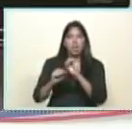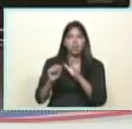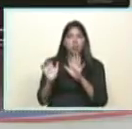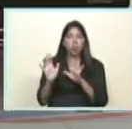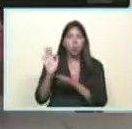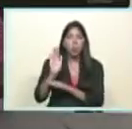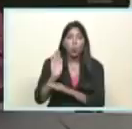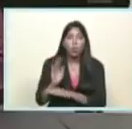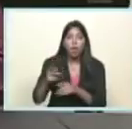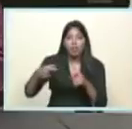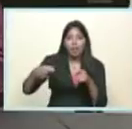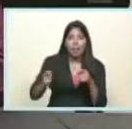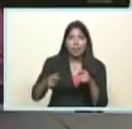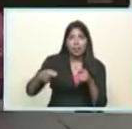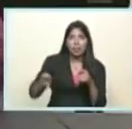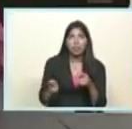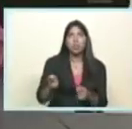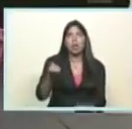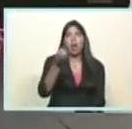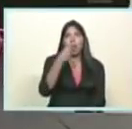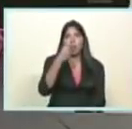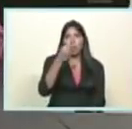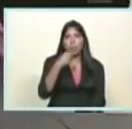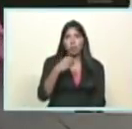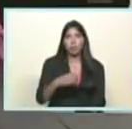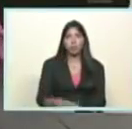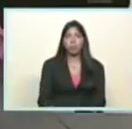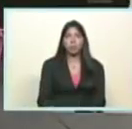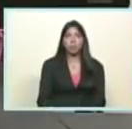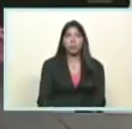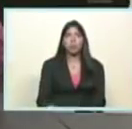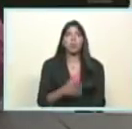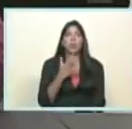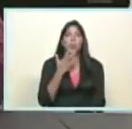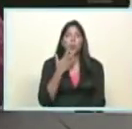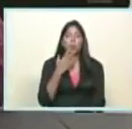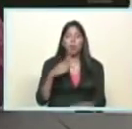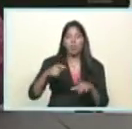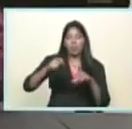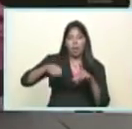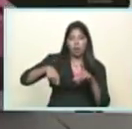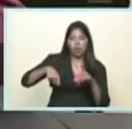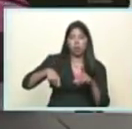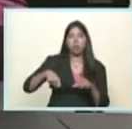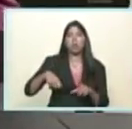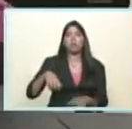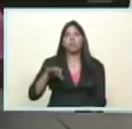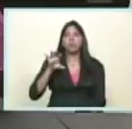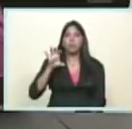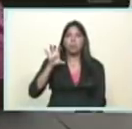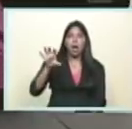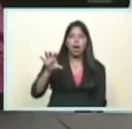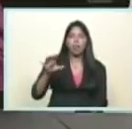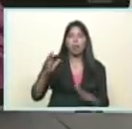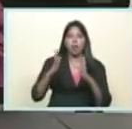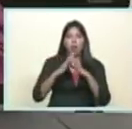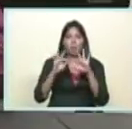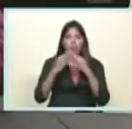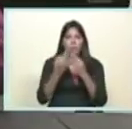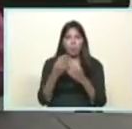CESTATIC en la creación de mecanismos como la tarjeta de hogares de la patria la tarjeta plan chamba juvenil